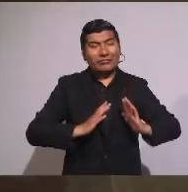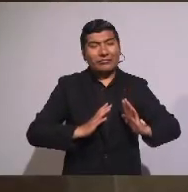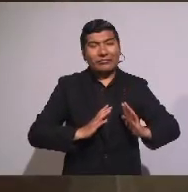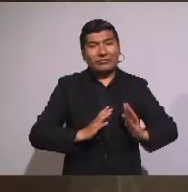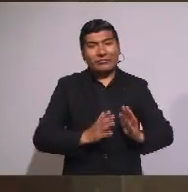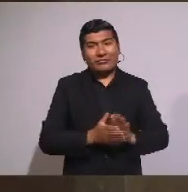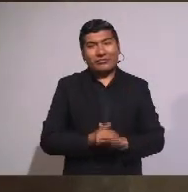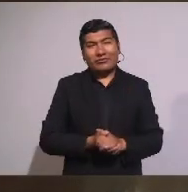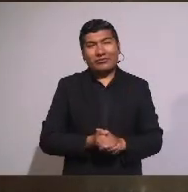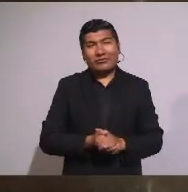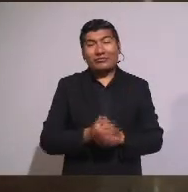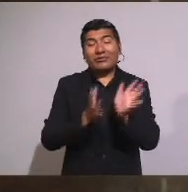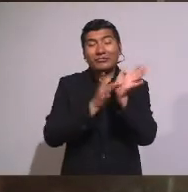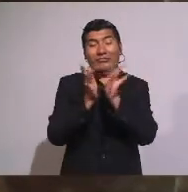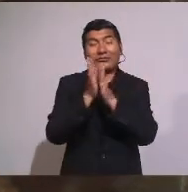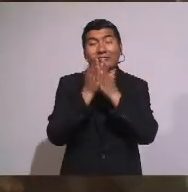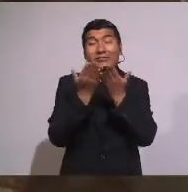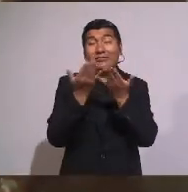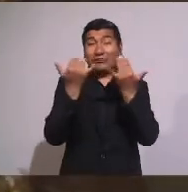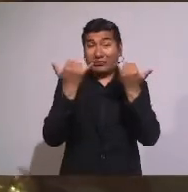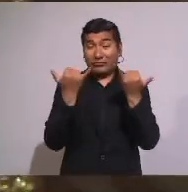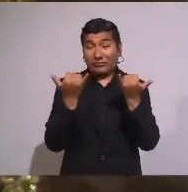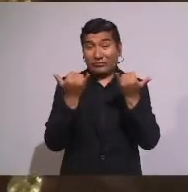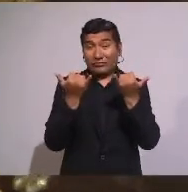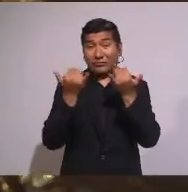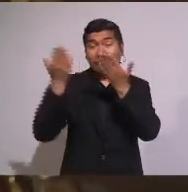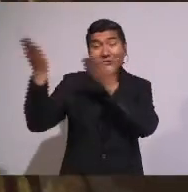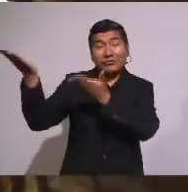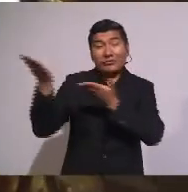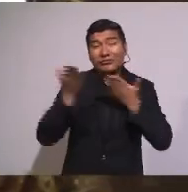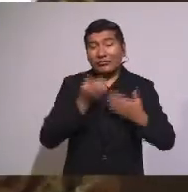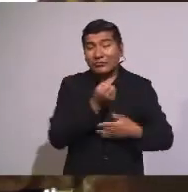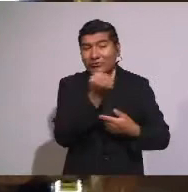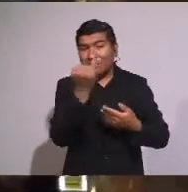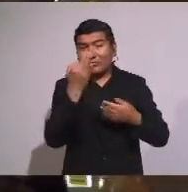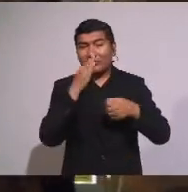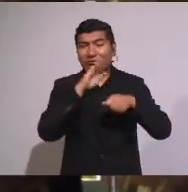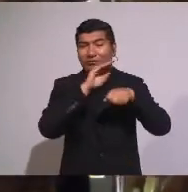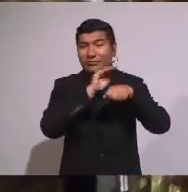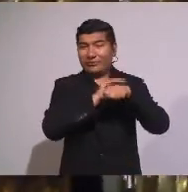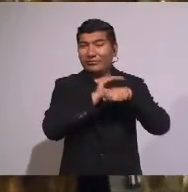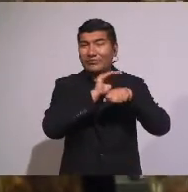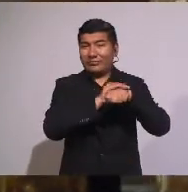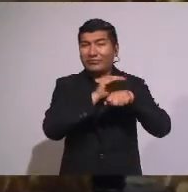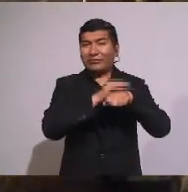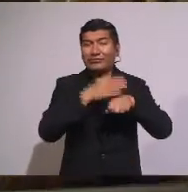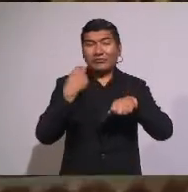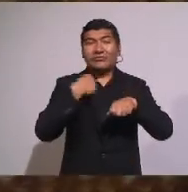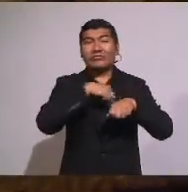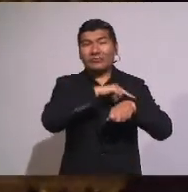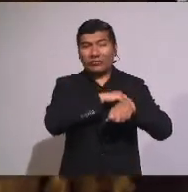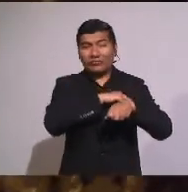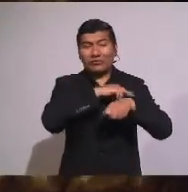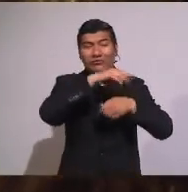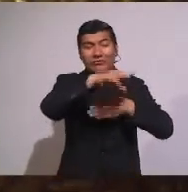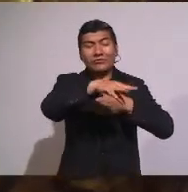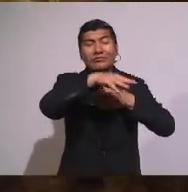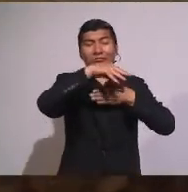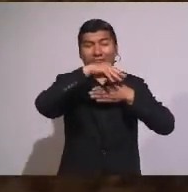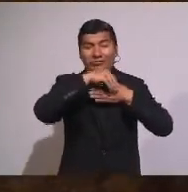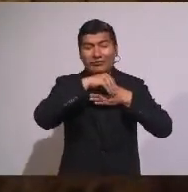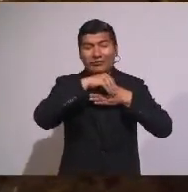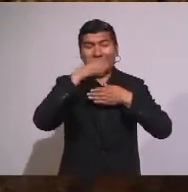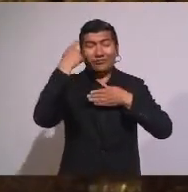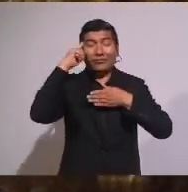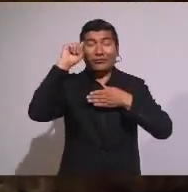El Evangelio de hoy Nos trae algunos consejos Que hemos de seguir Para llegar